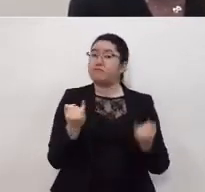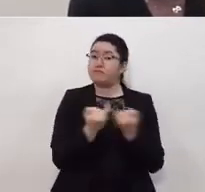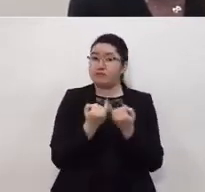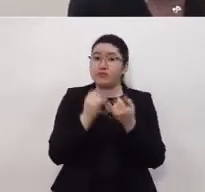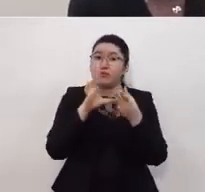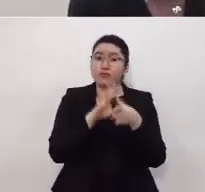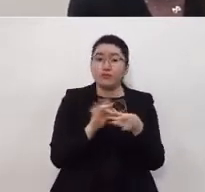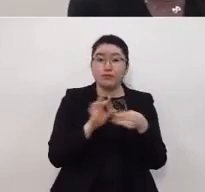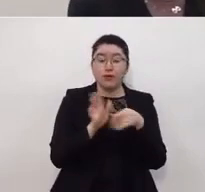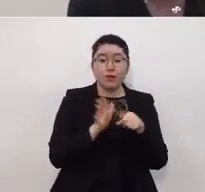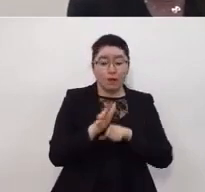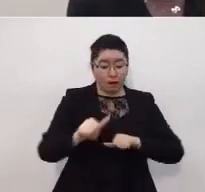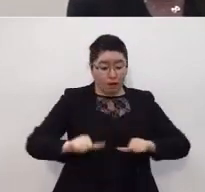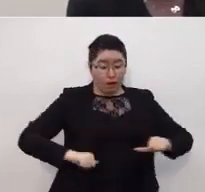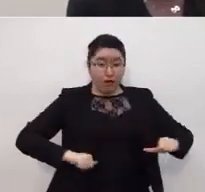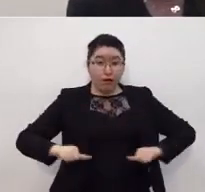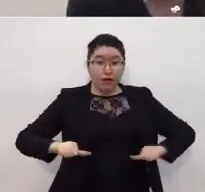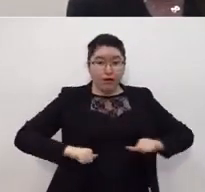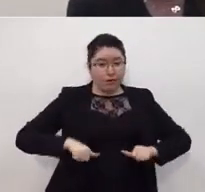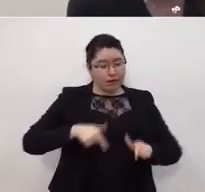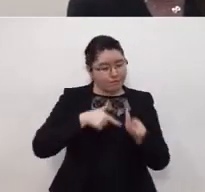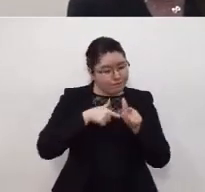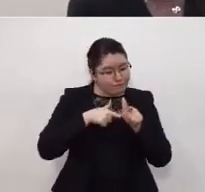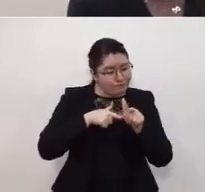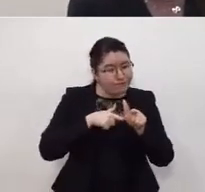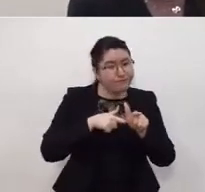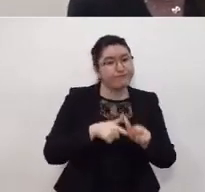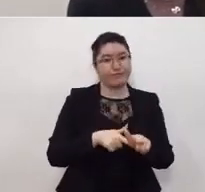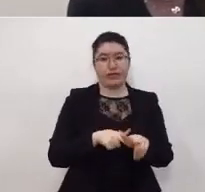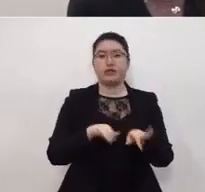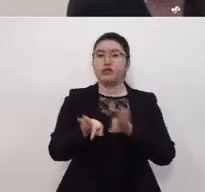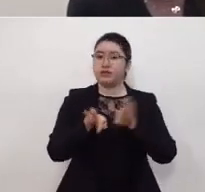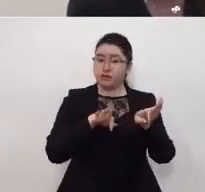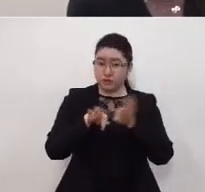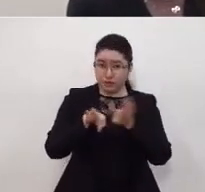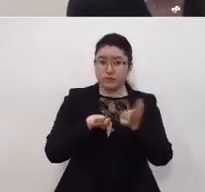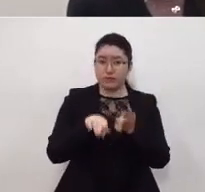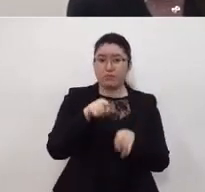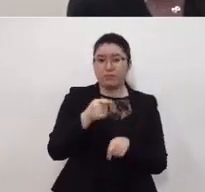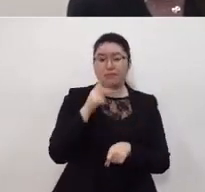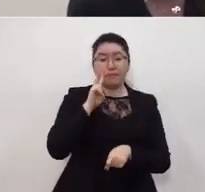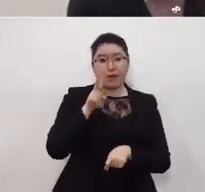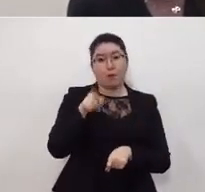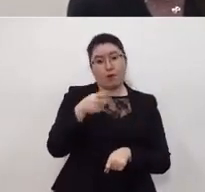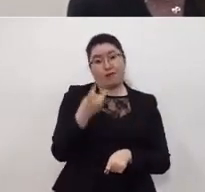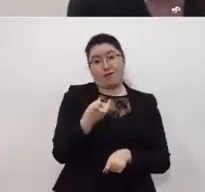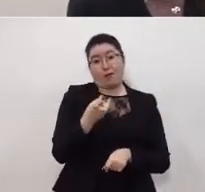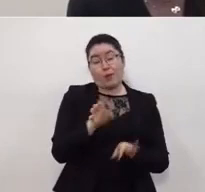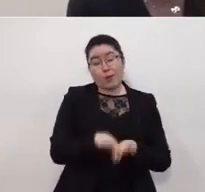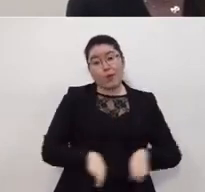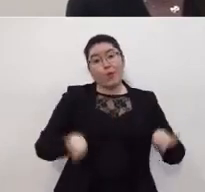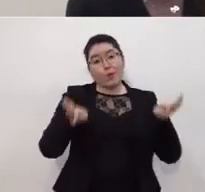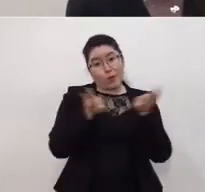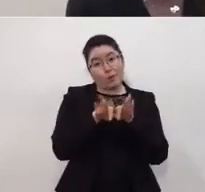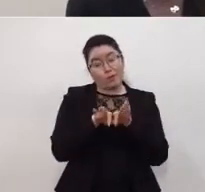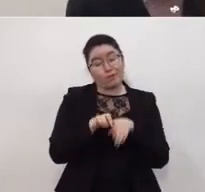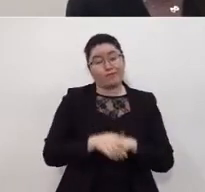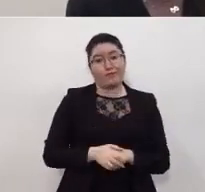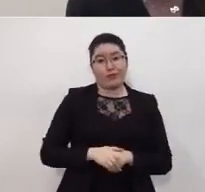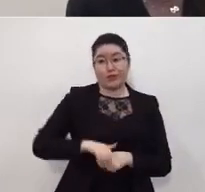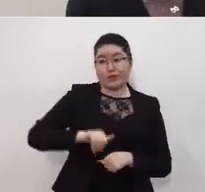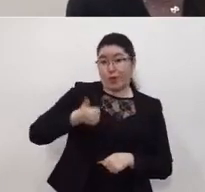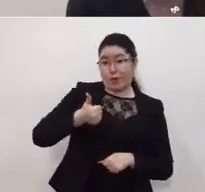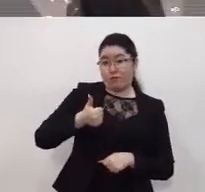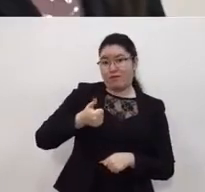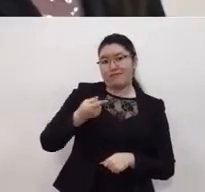específicamente las actividades que permanecerán en funcionamiento al ser consideradas esenciales. Todas las